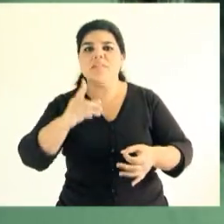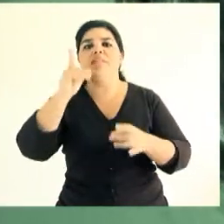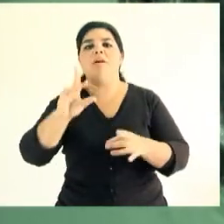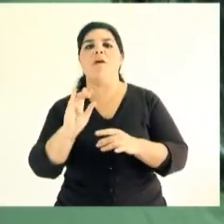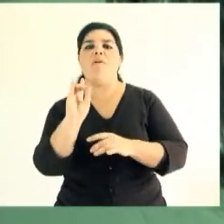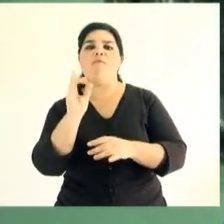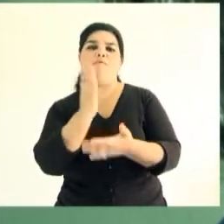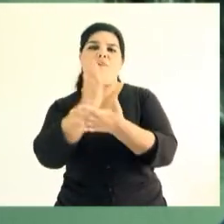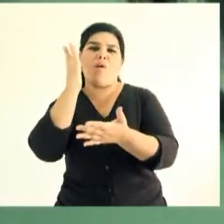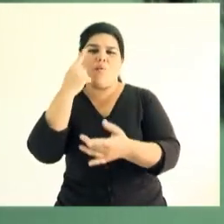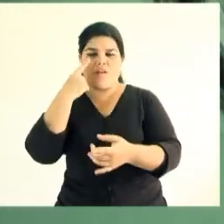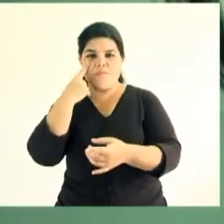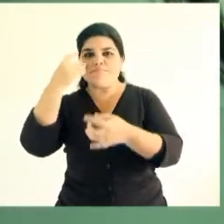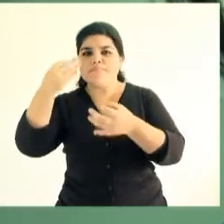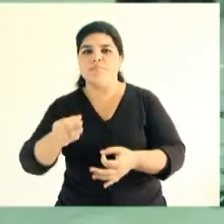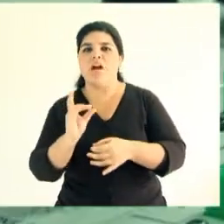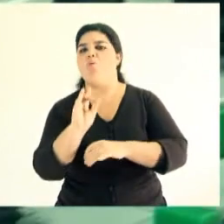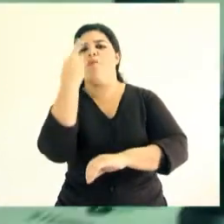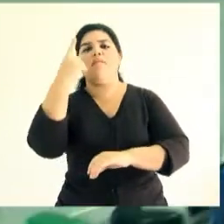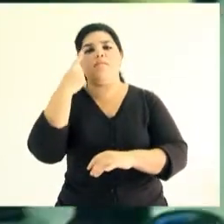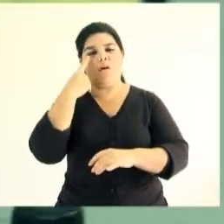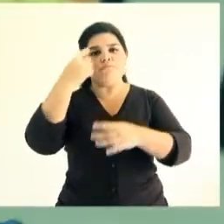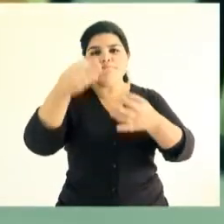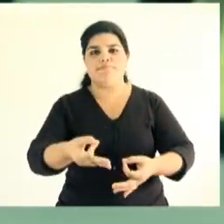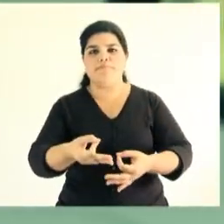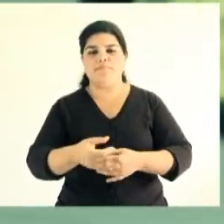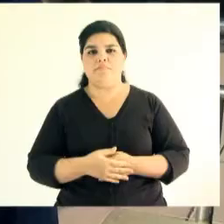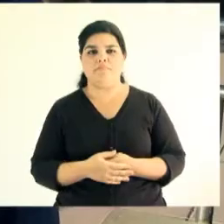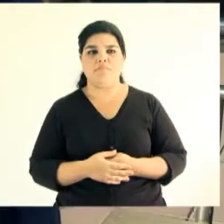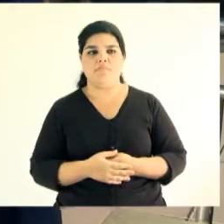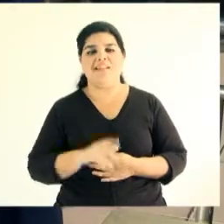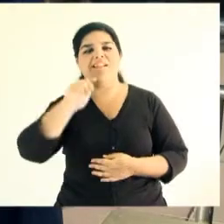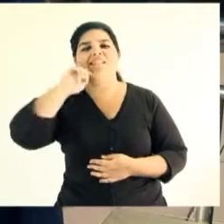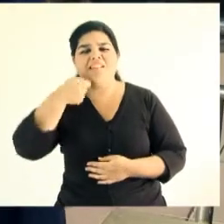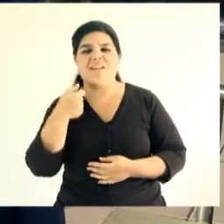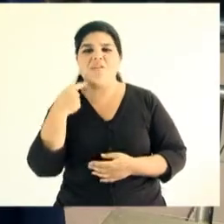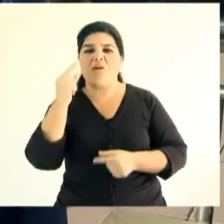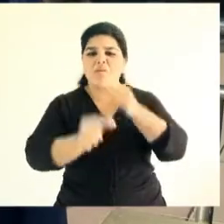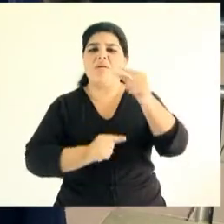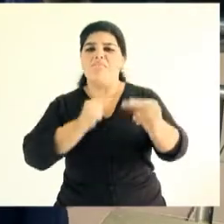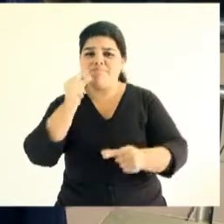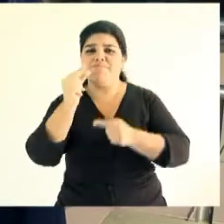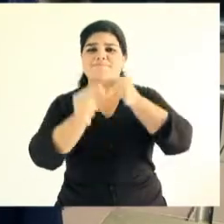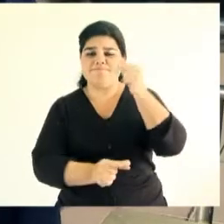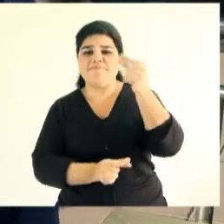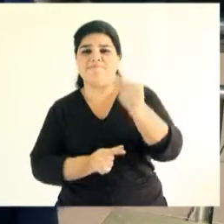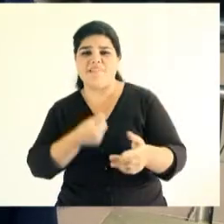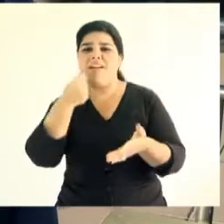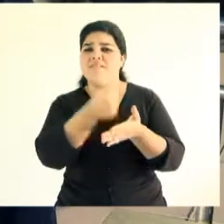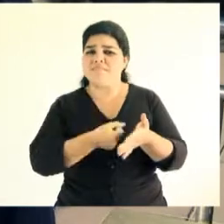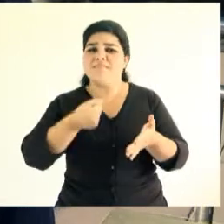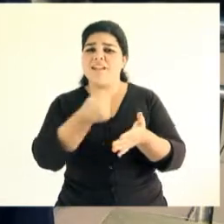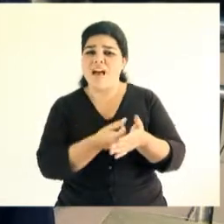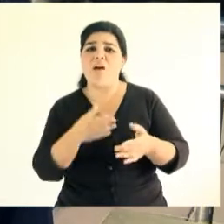también a la gente de la facultad que compone la facultad y la gente de la universidad está bueno empezar a carretear como decimos nosotros